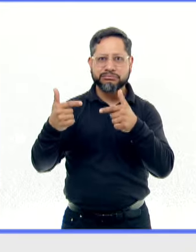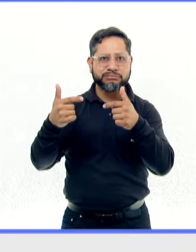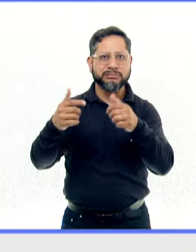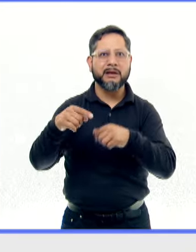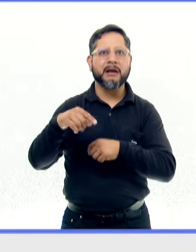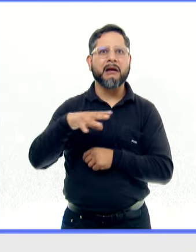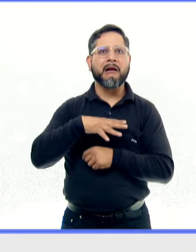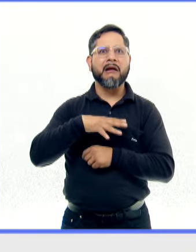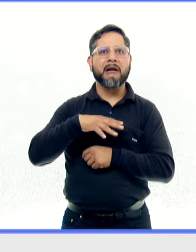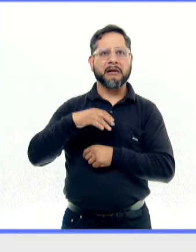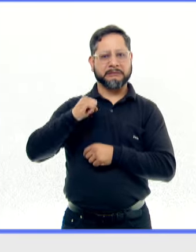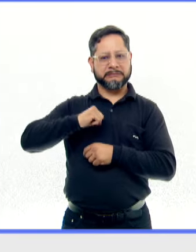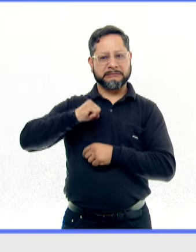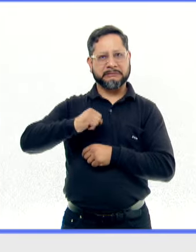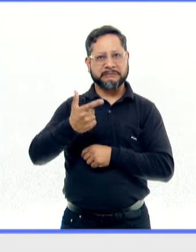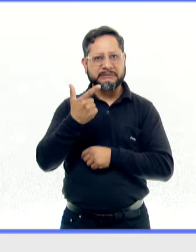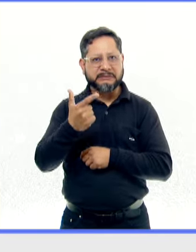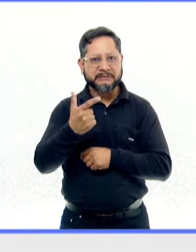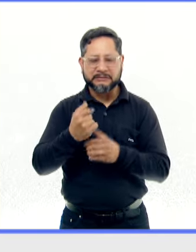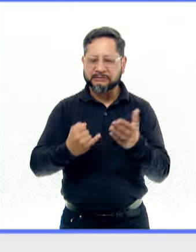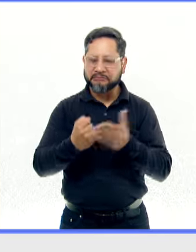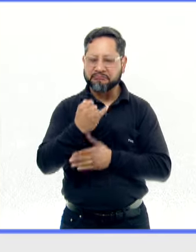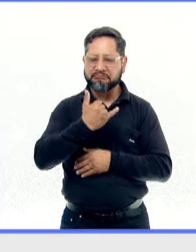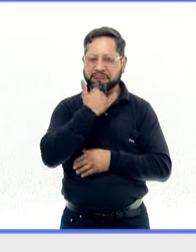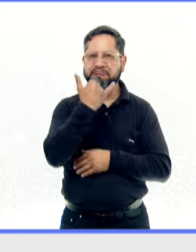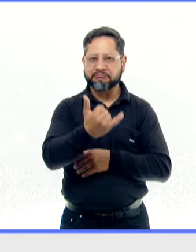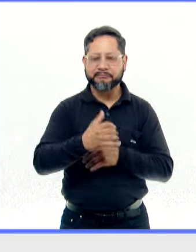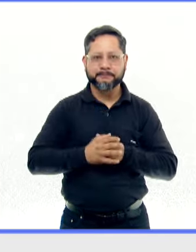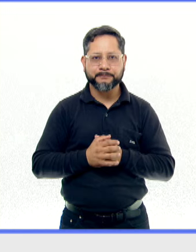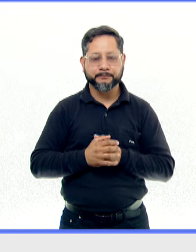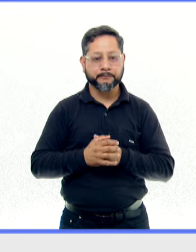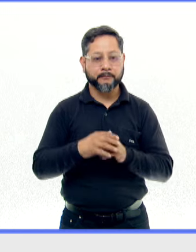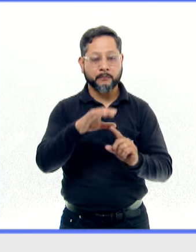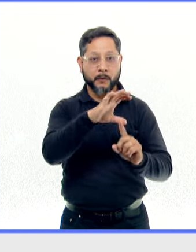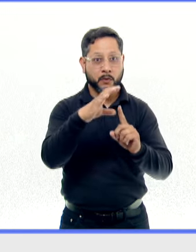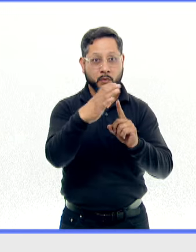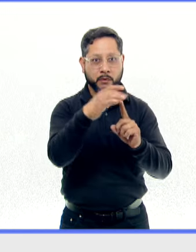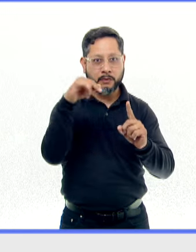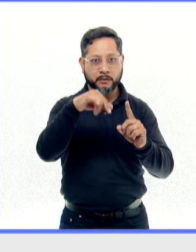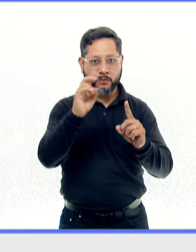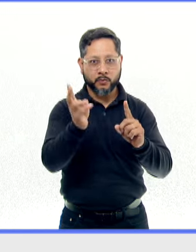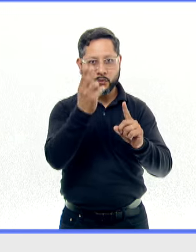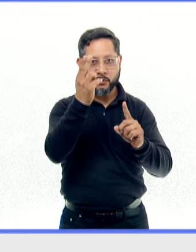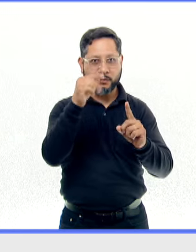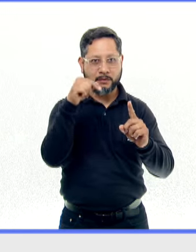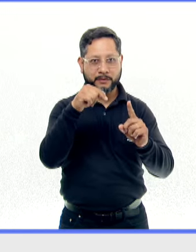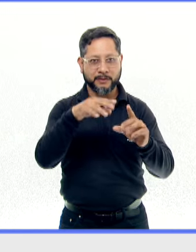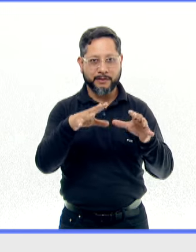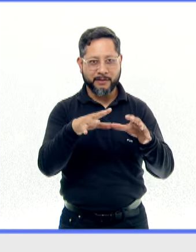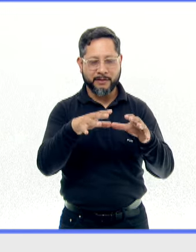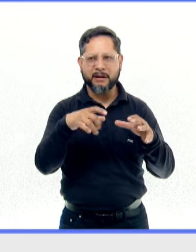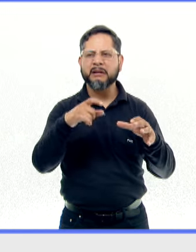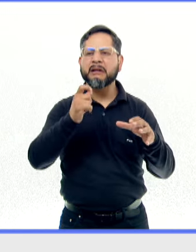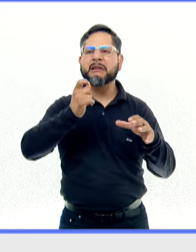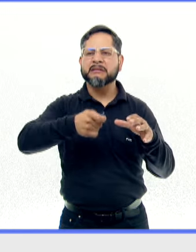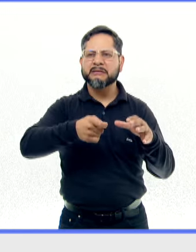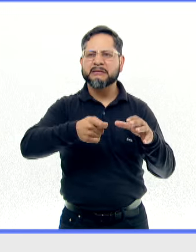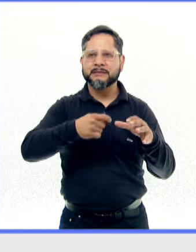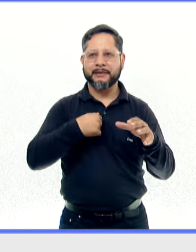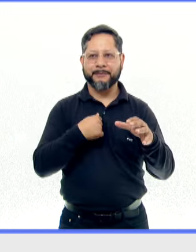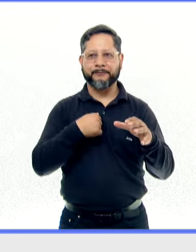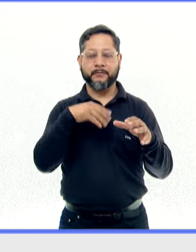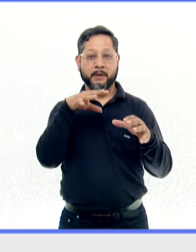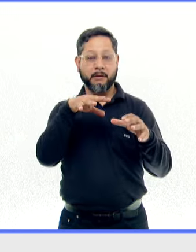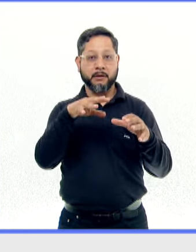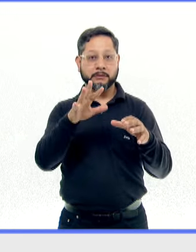decisiones. El Consejo Universitario aprobó por unanimidad la cuenta anual 2023 que ascendió a